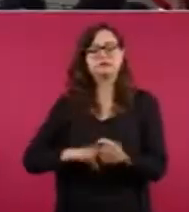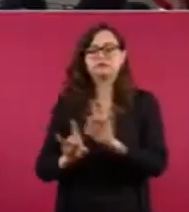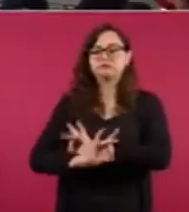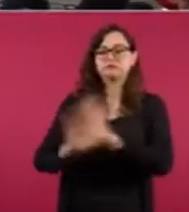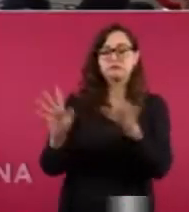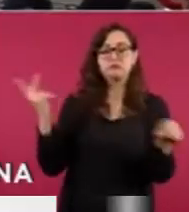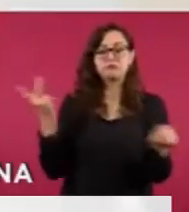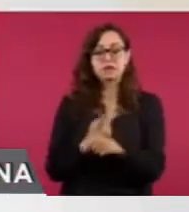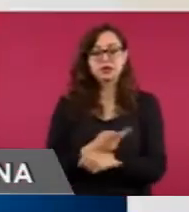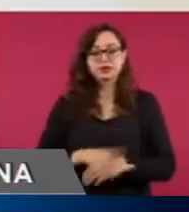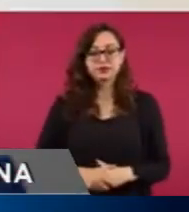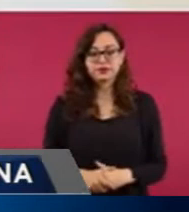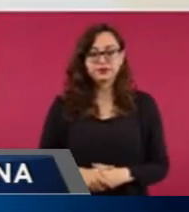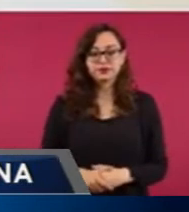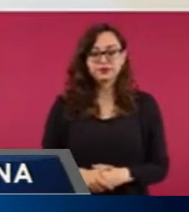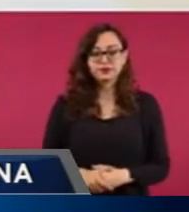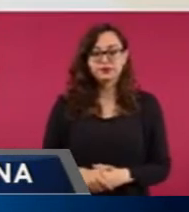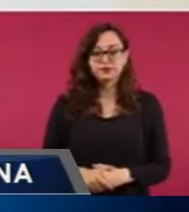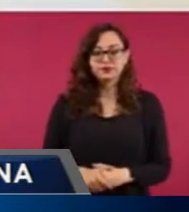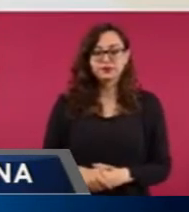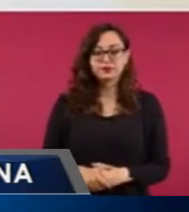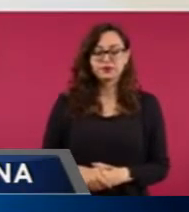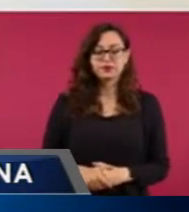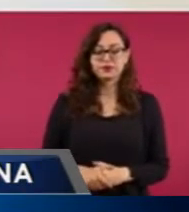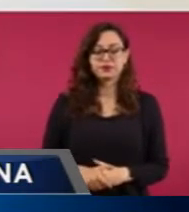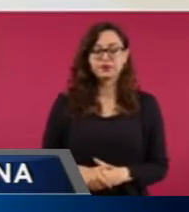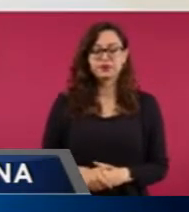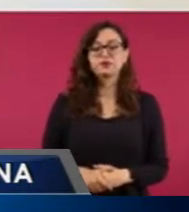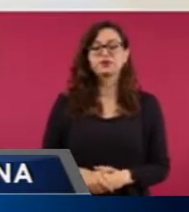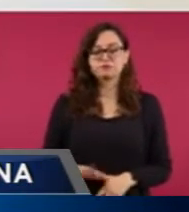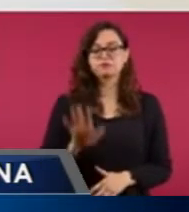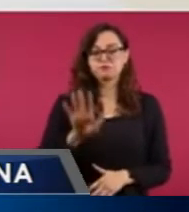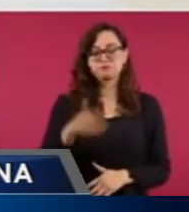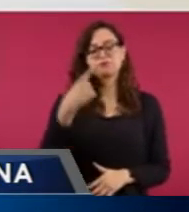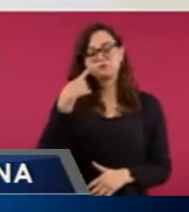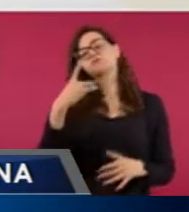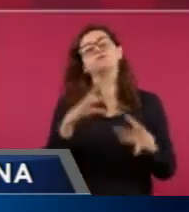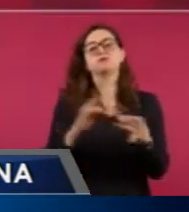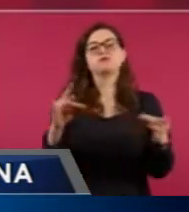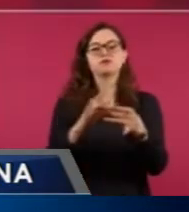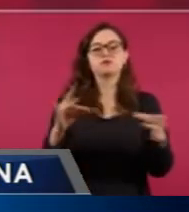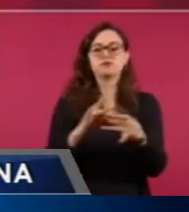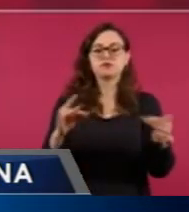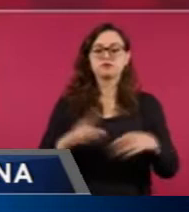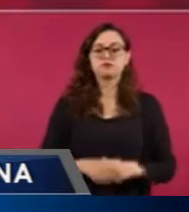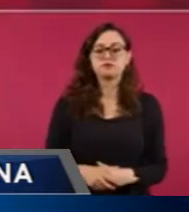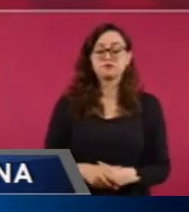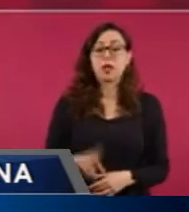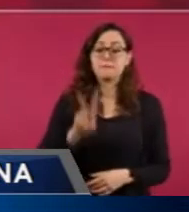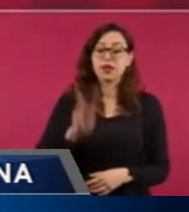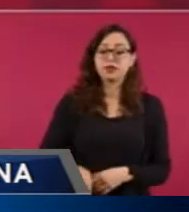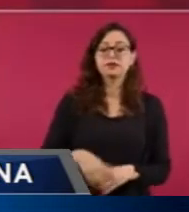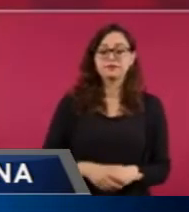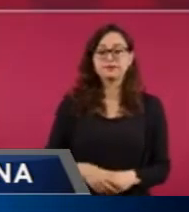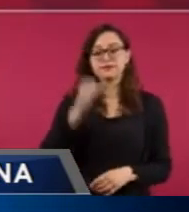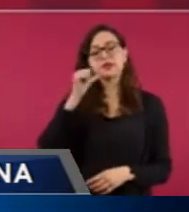El presidente de la República, Andrés Manuel López Obrador, confirmó la mañana de este viernes en conferencia de prensa acerca de un ataque cibernético por parte